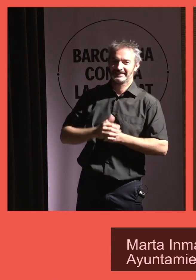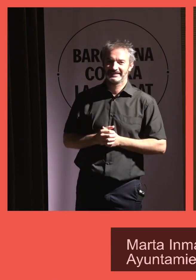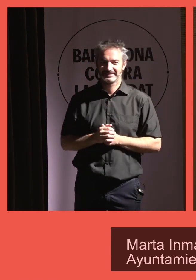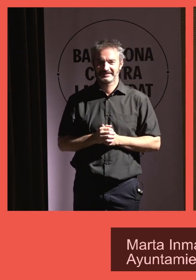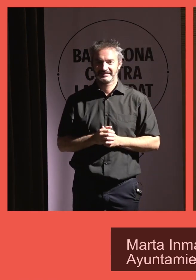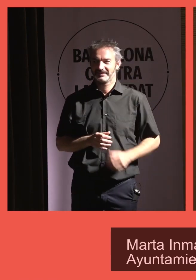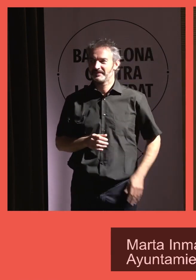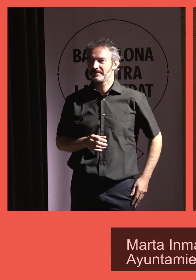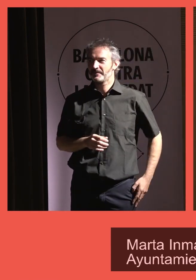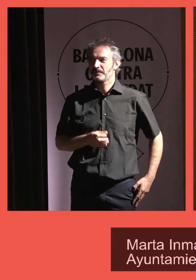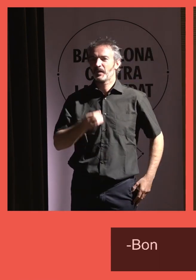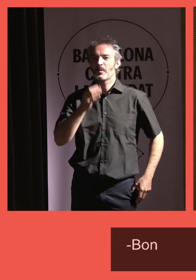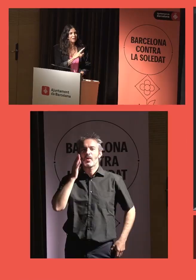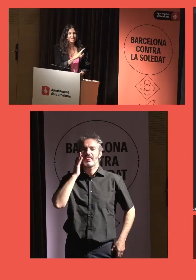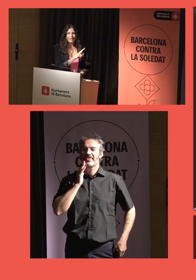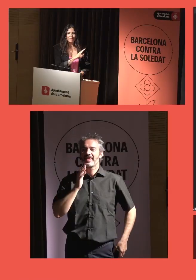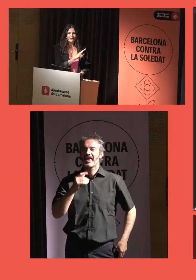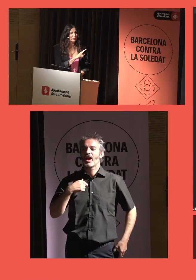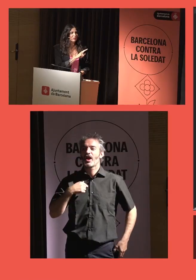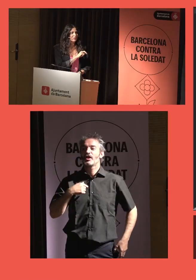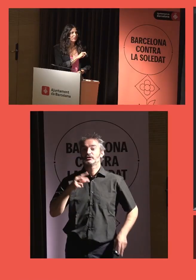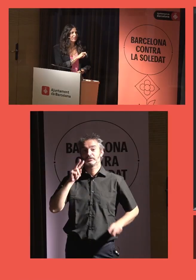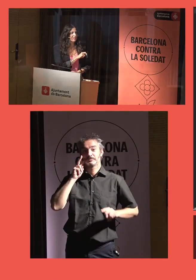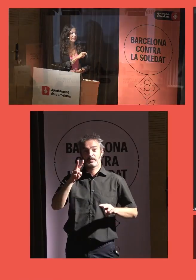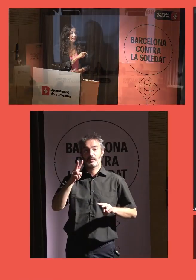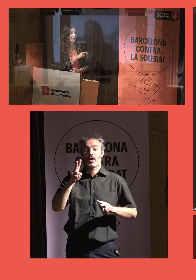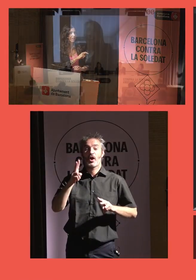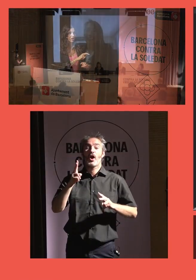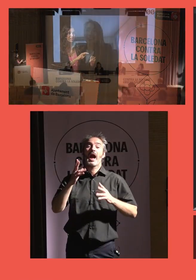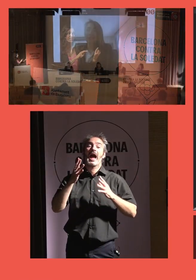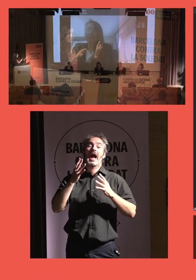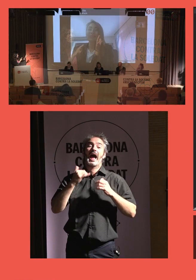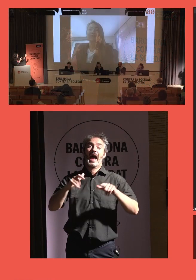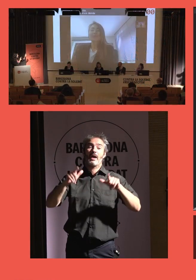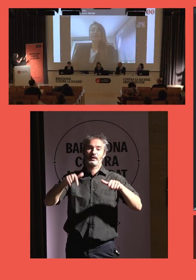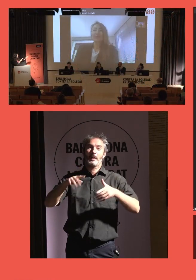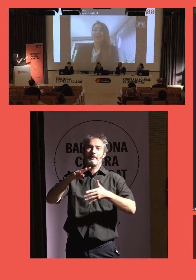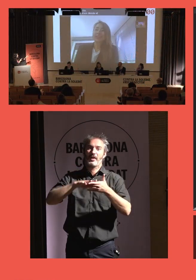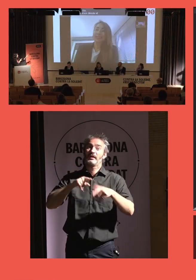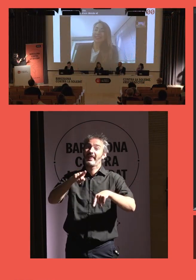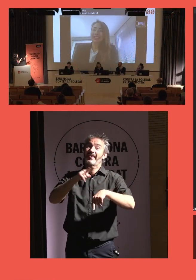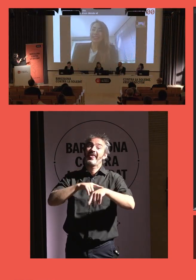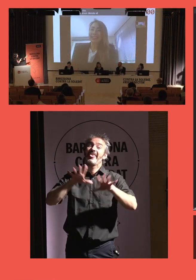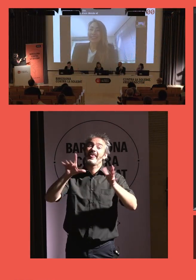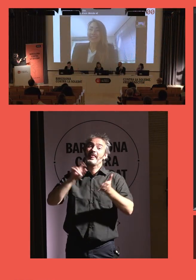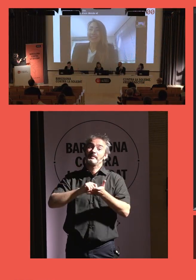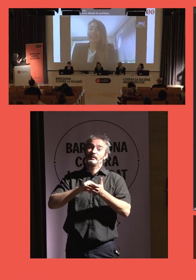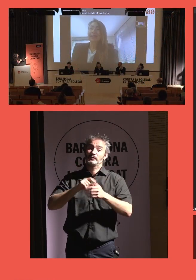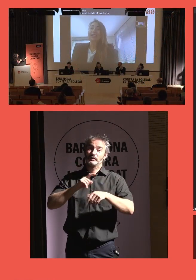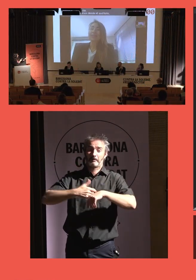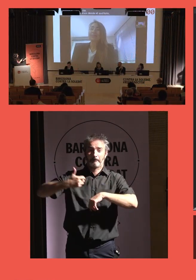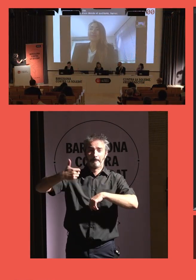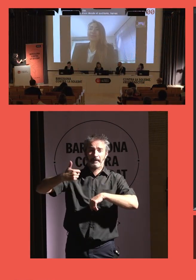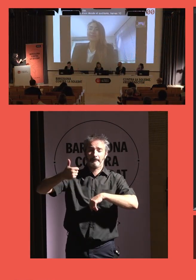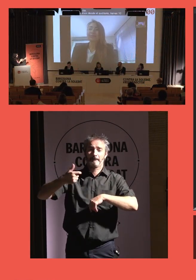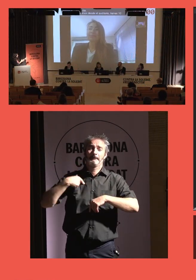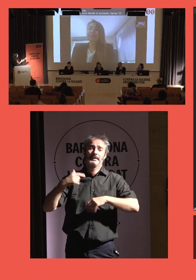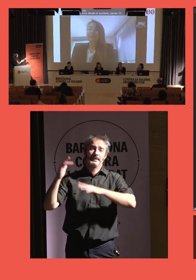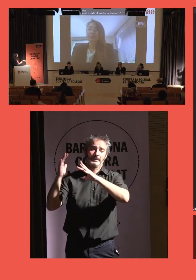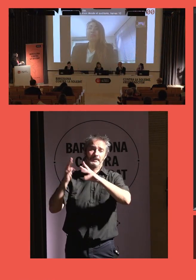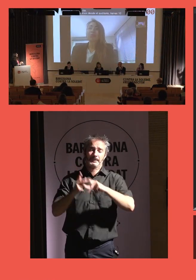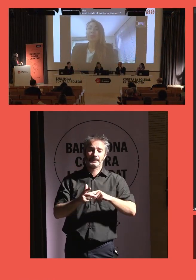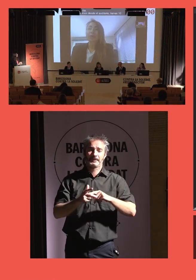Buen Buen día. Te estamos viendo desde el Auditorio de Barcelona. Tienes diez minutos, el contador, para contarnos